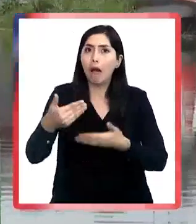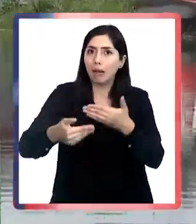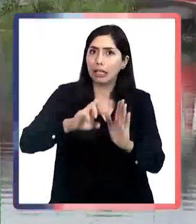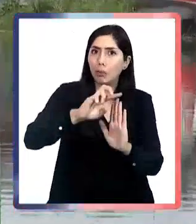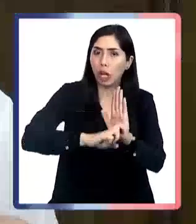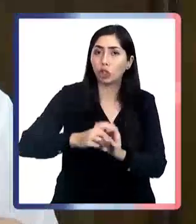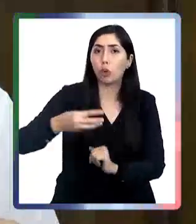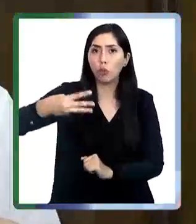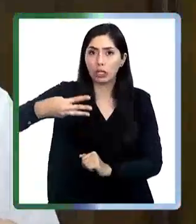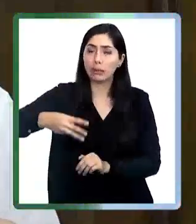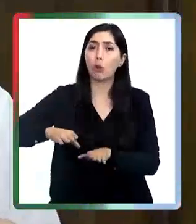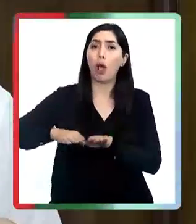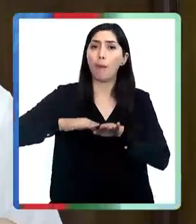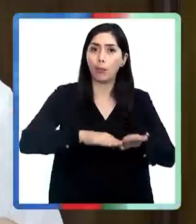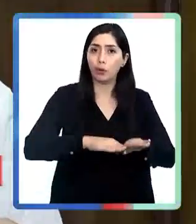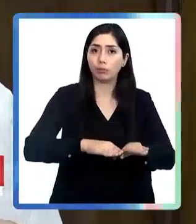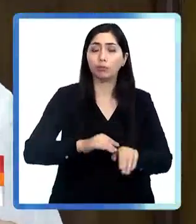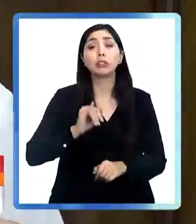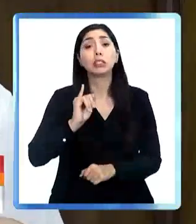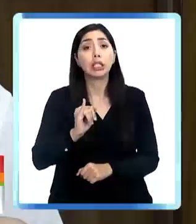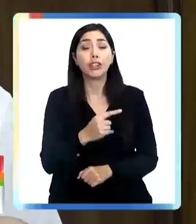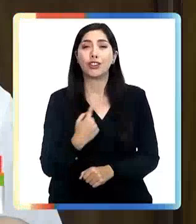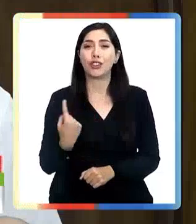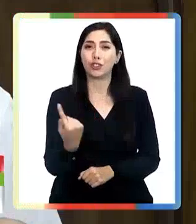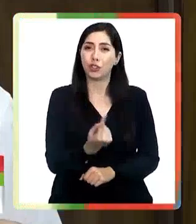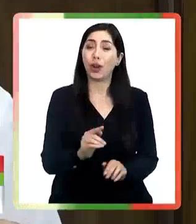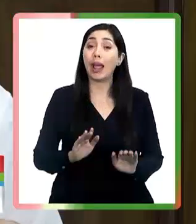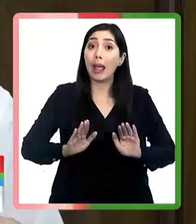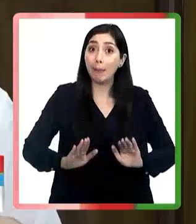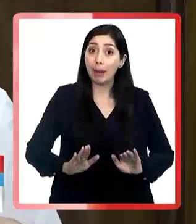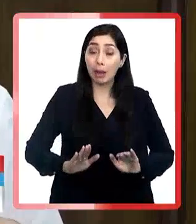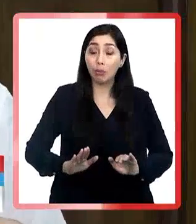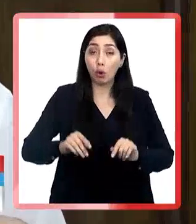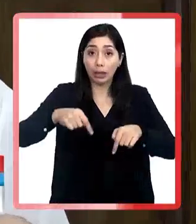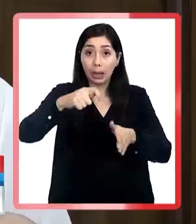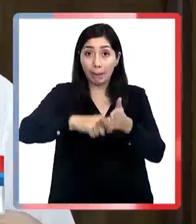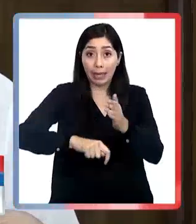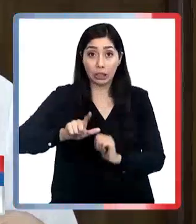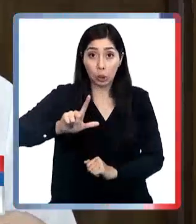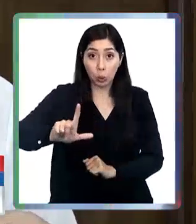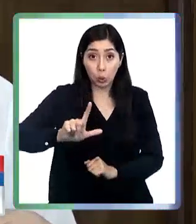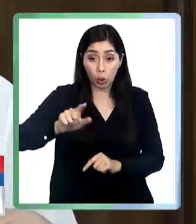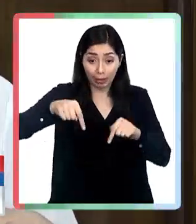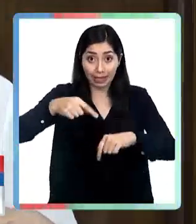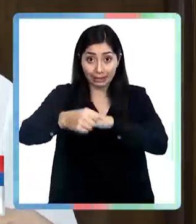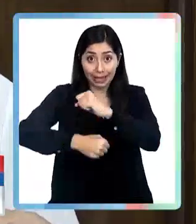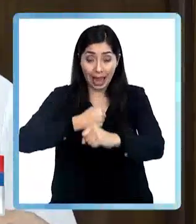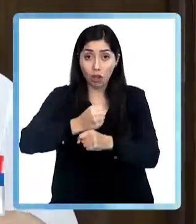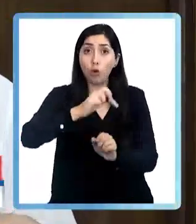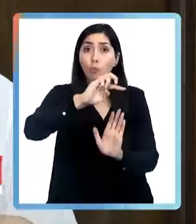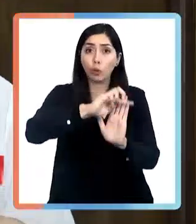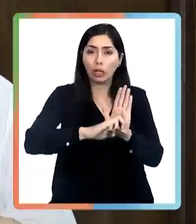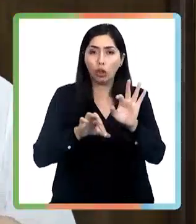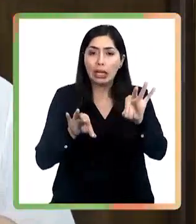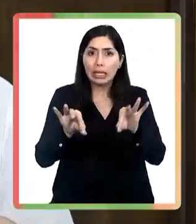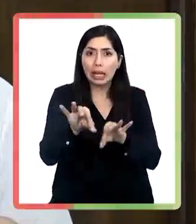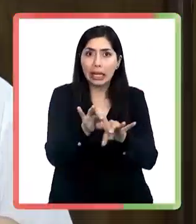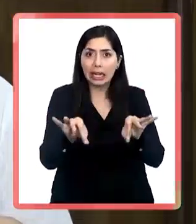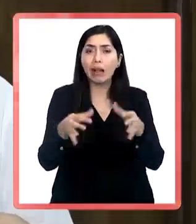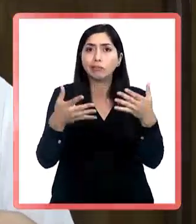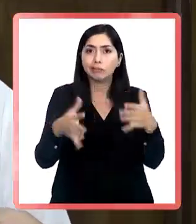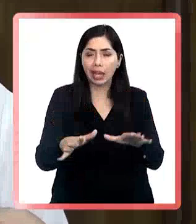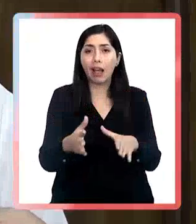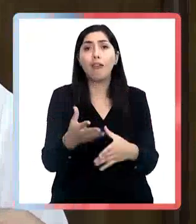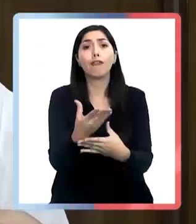visto por el municipio. Con muy buenos ojos esperamos que este julio de este año este proyecto de ingeniería ya te